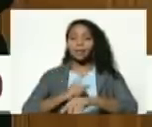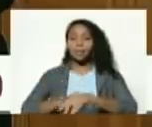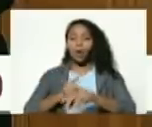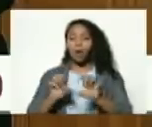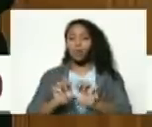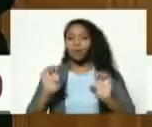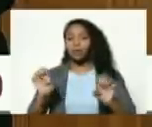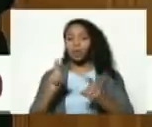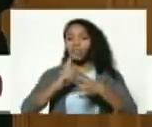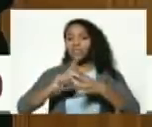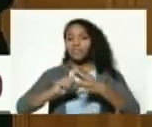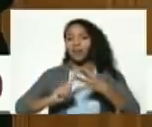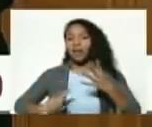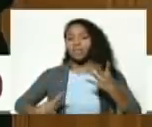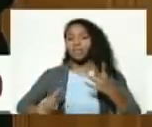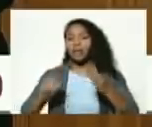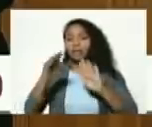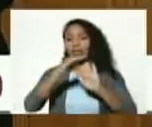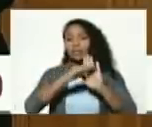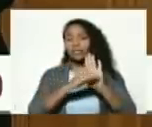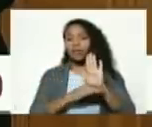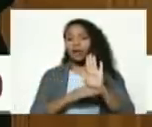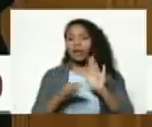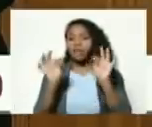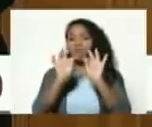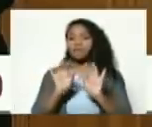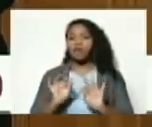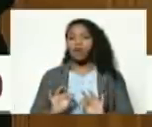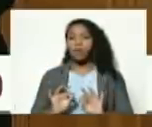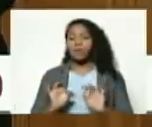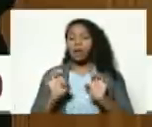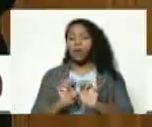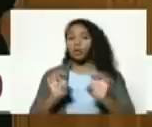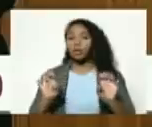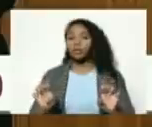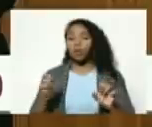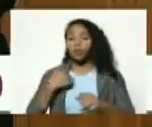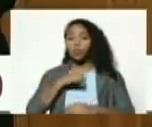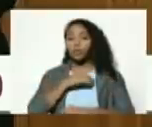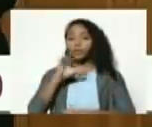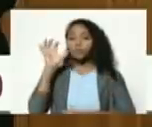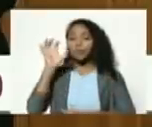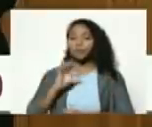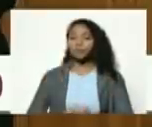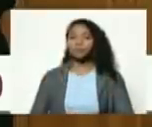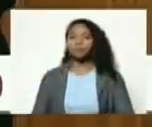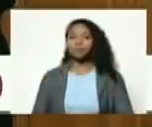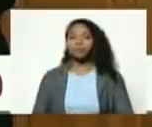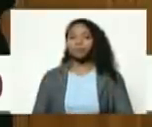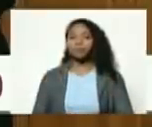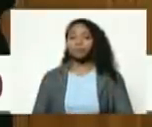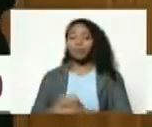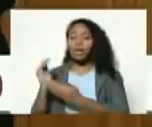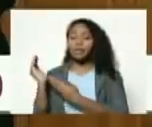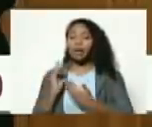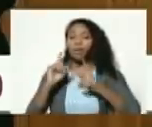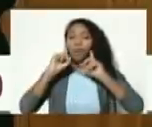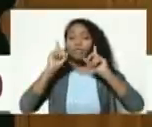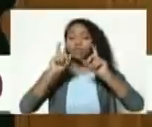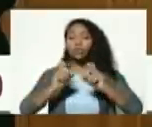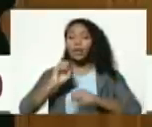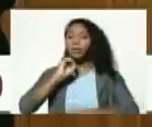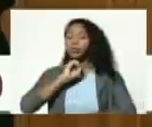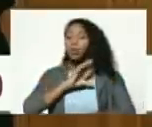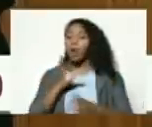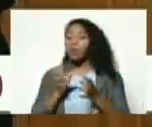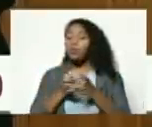en los distintos niveles y modalidades de la educación en nuestro país atraer a los profesionales de la historia